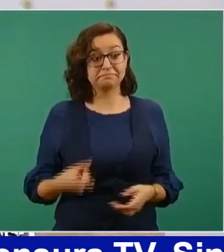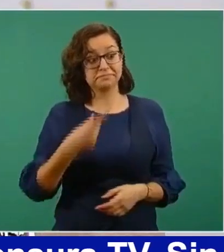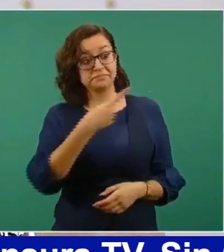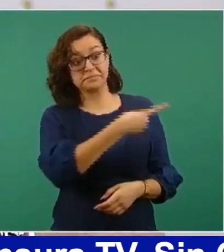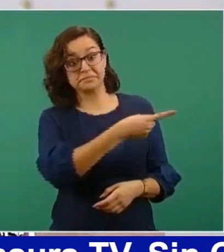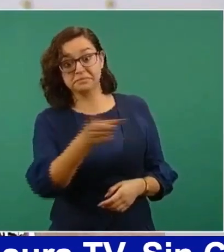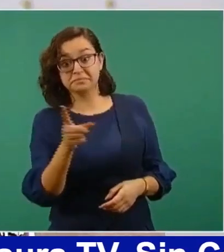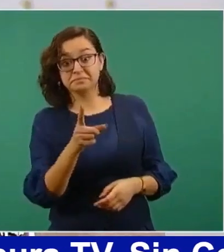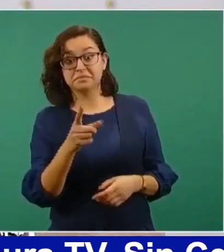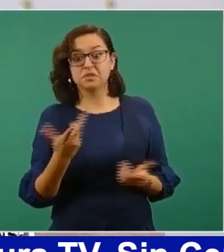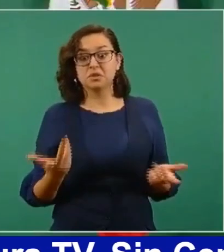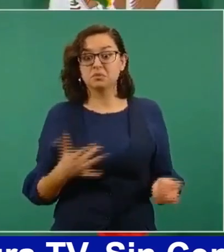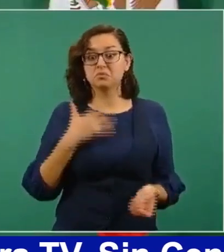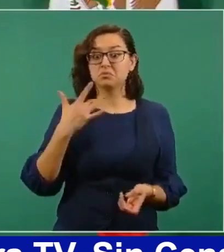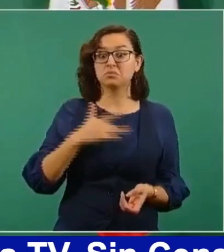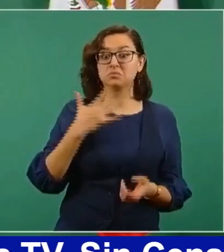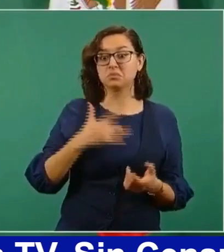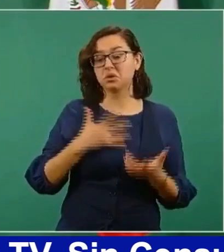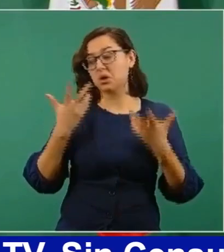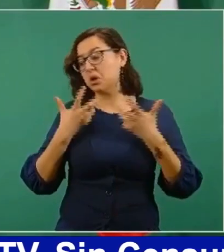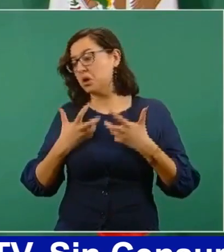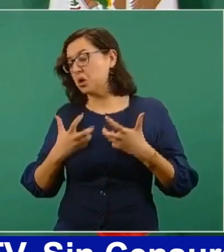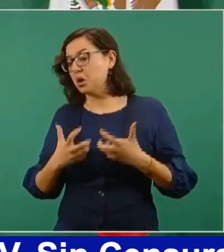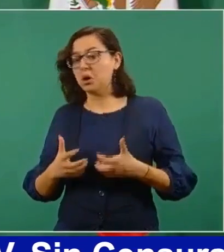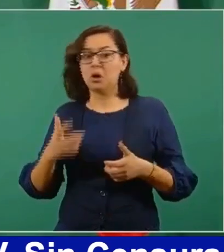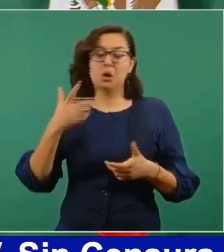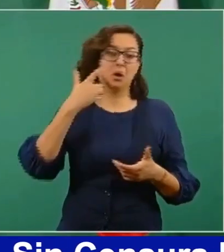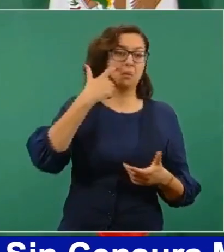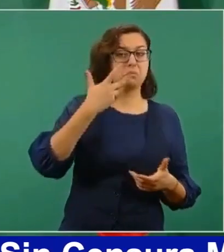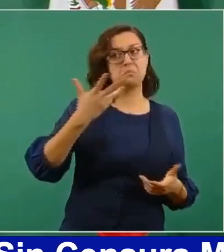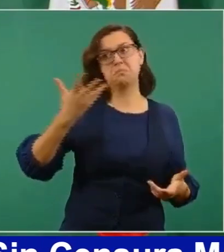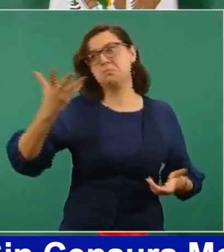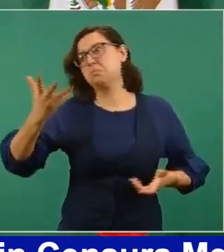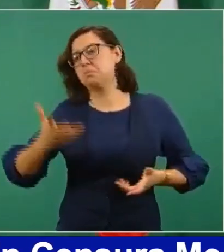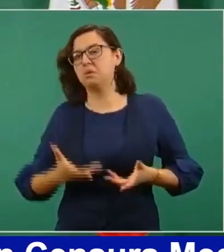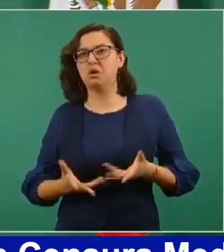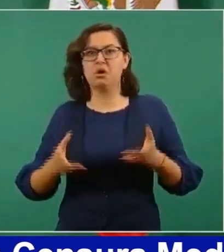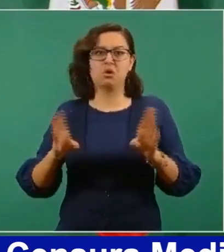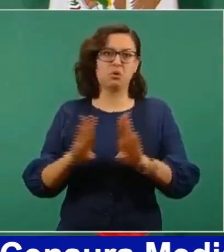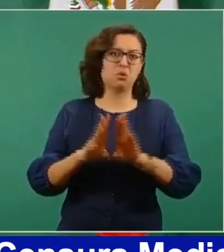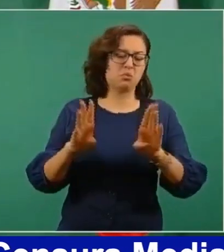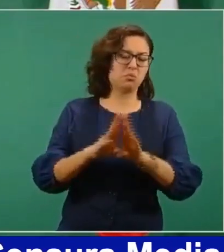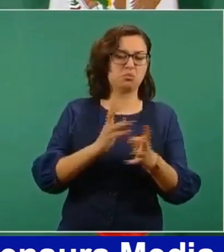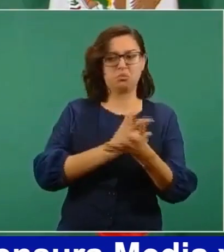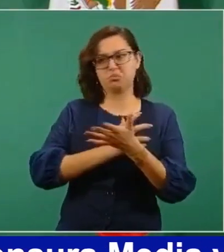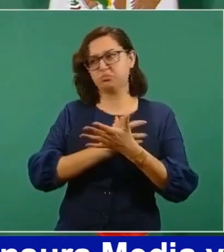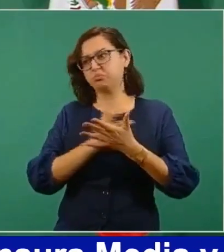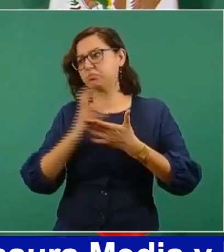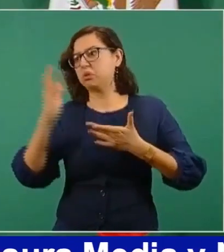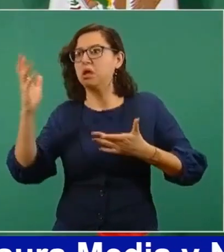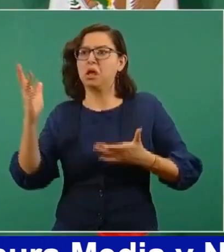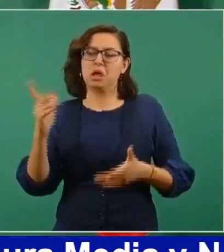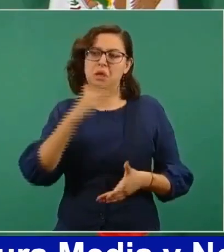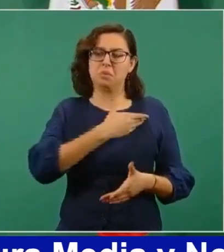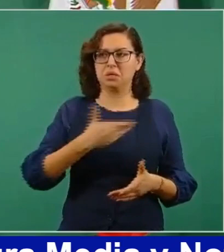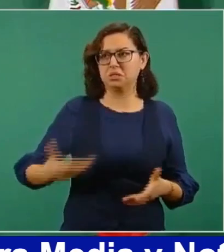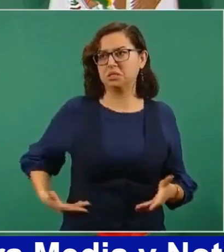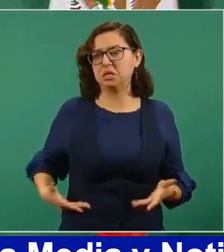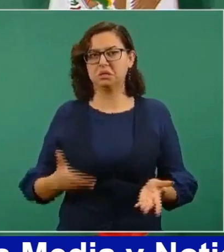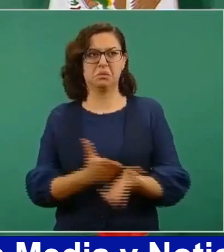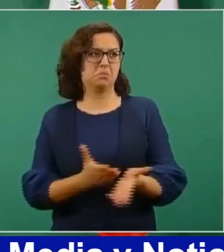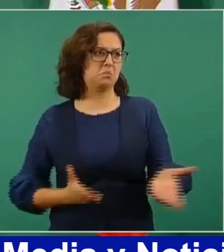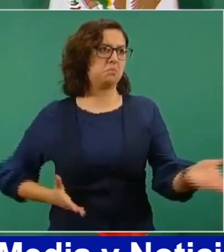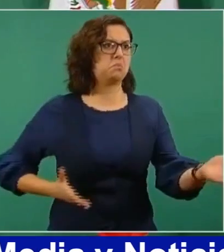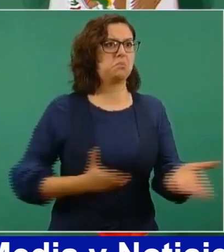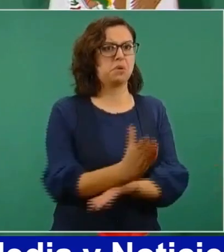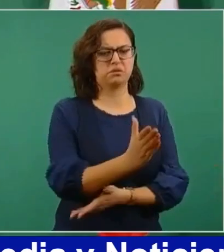hablando de que es una intromisión al